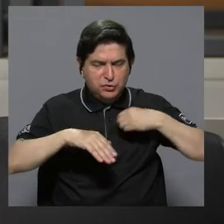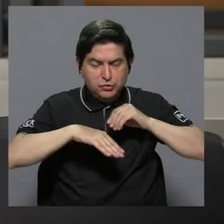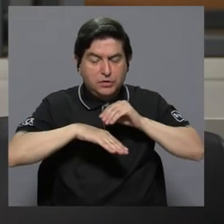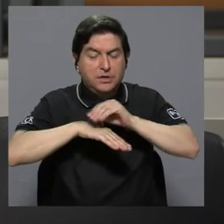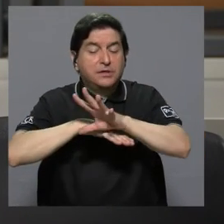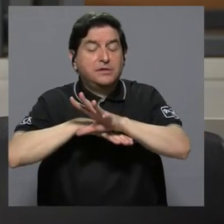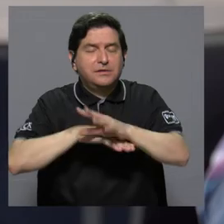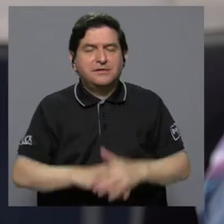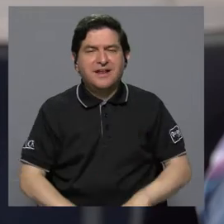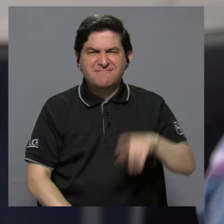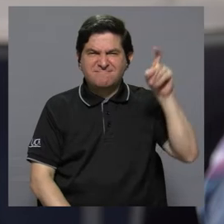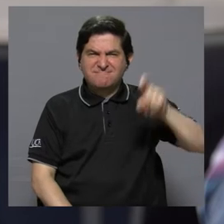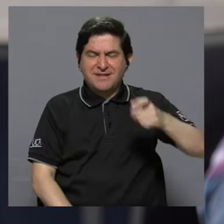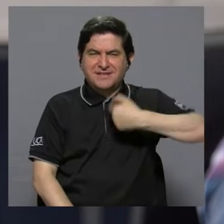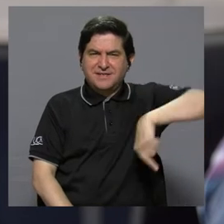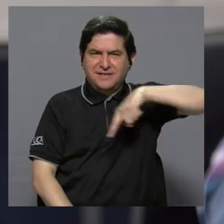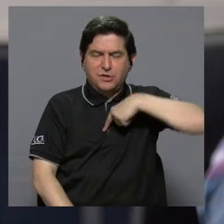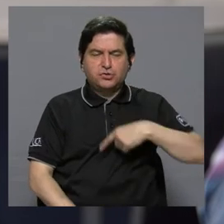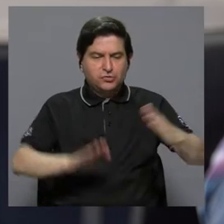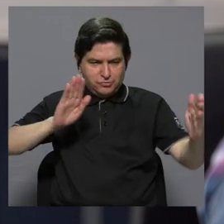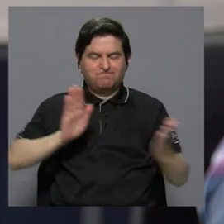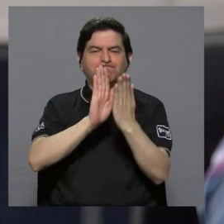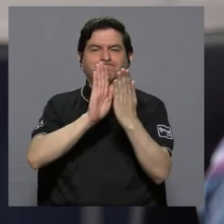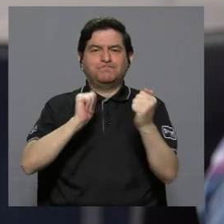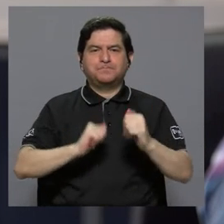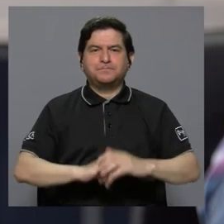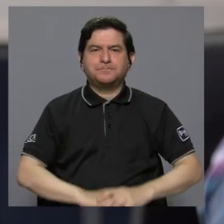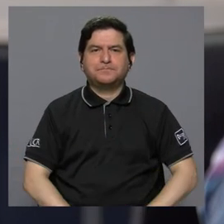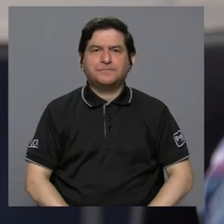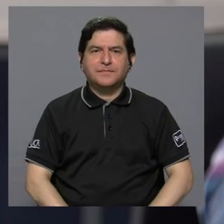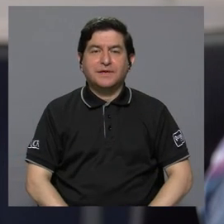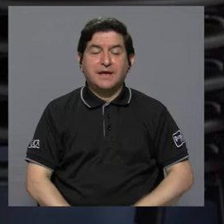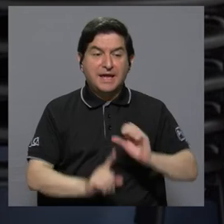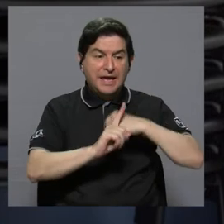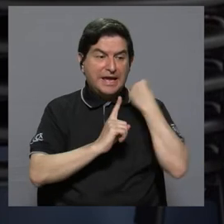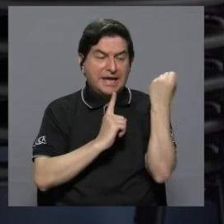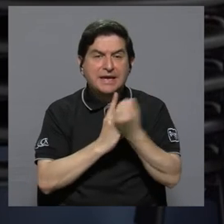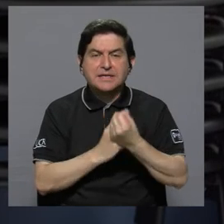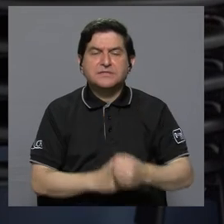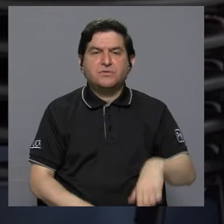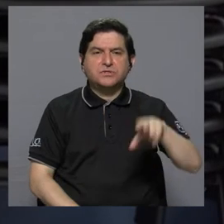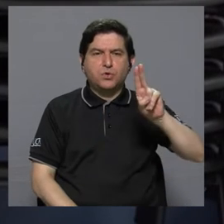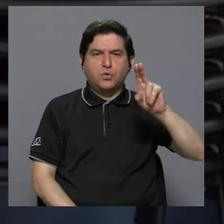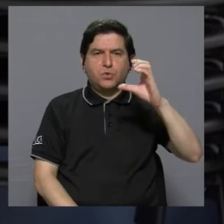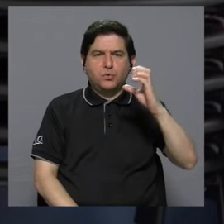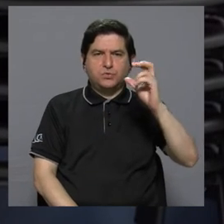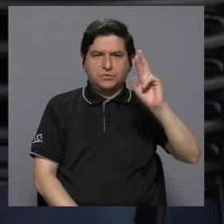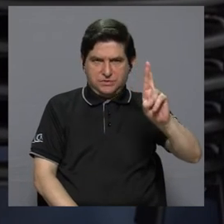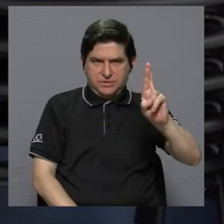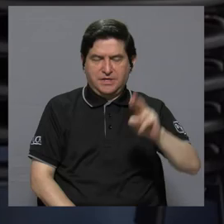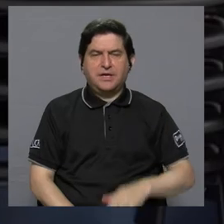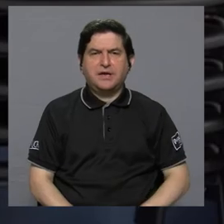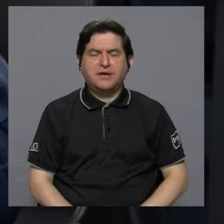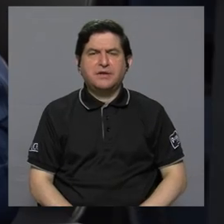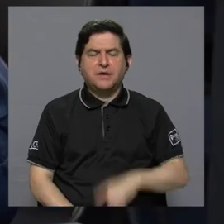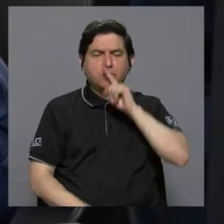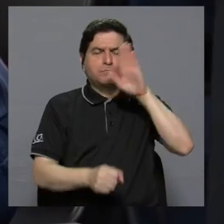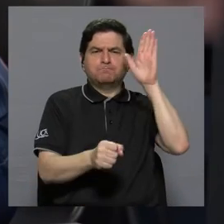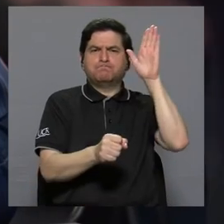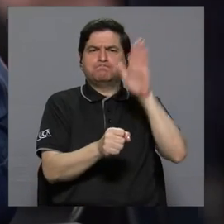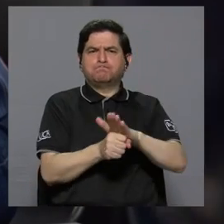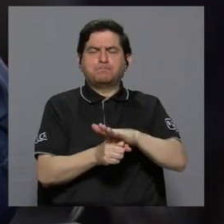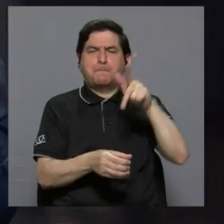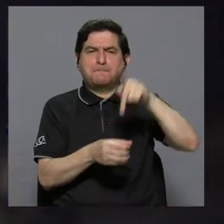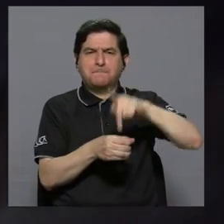emocional, ¿verdad? Que necesitamos hacerle frente. Ante este panorama, la Universidad de Costa Rica